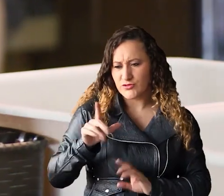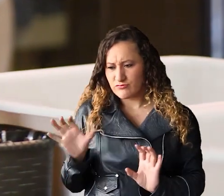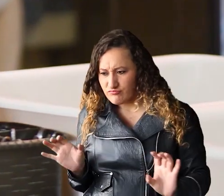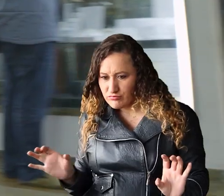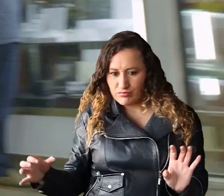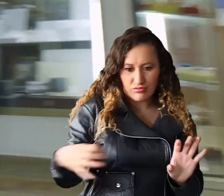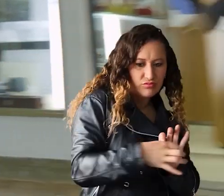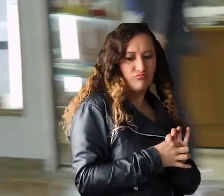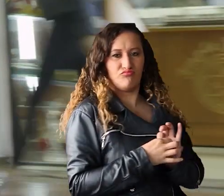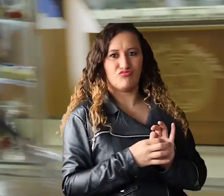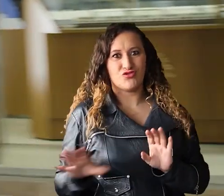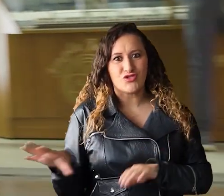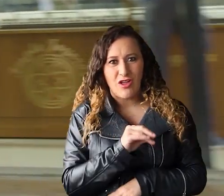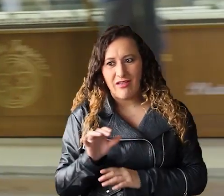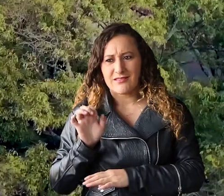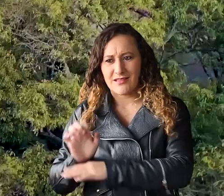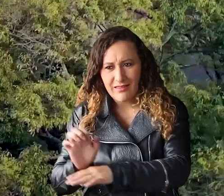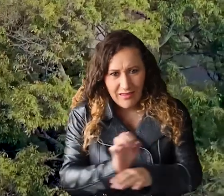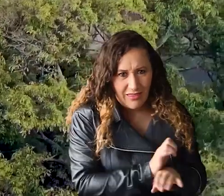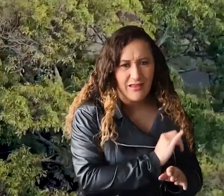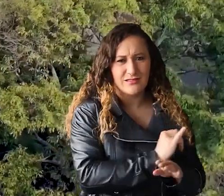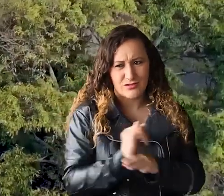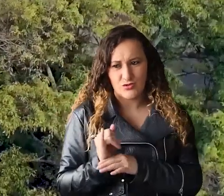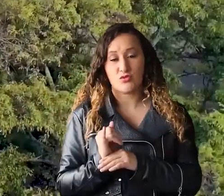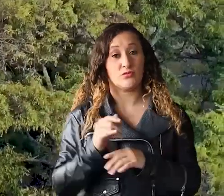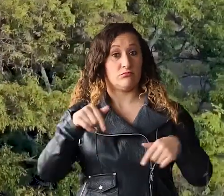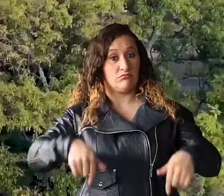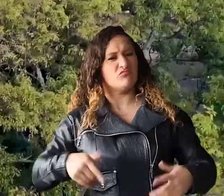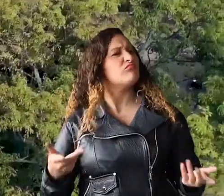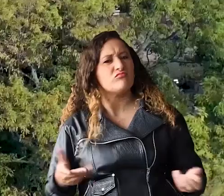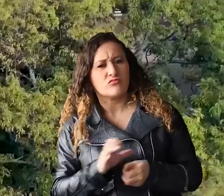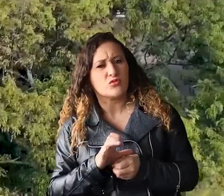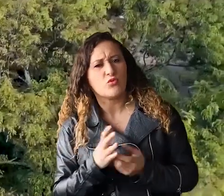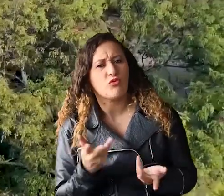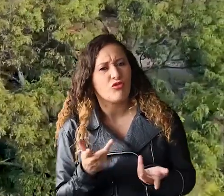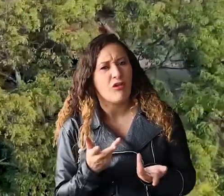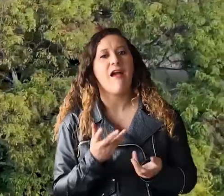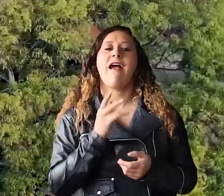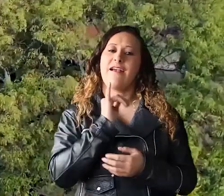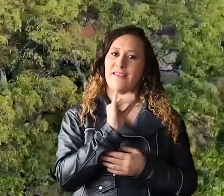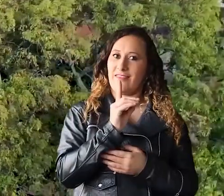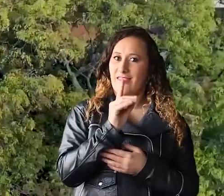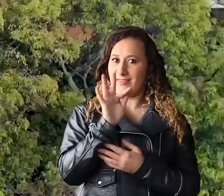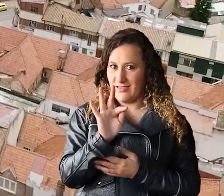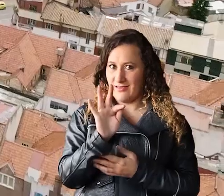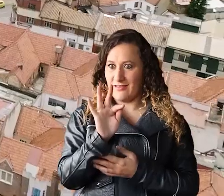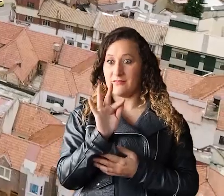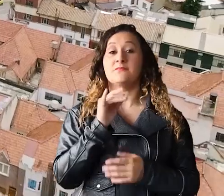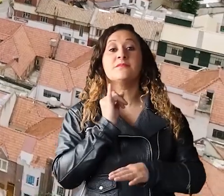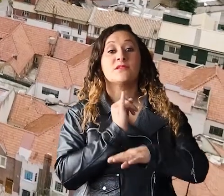participan en la actividad turística del país. En nuestra ciudad, el Instituto Distrital de Turismo, como entidad